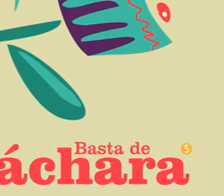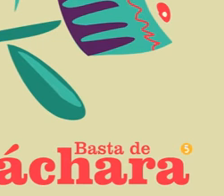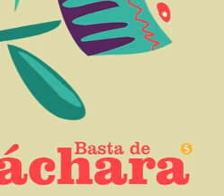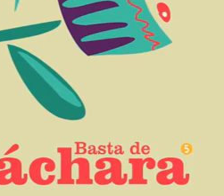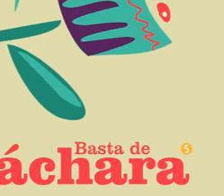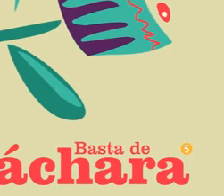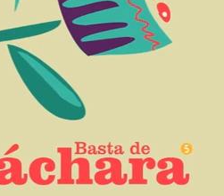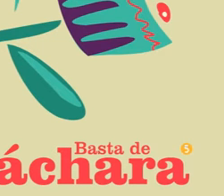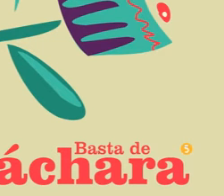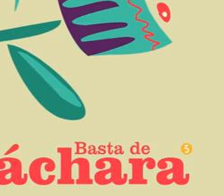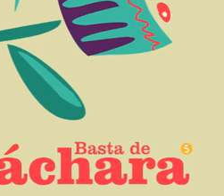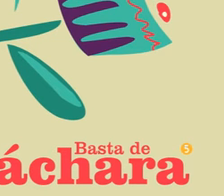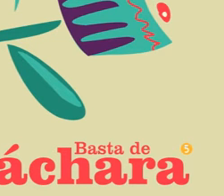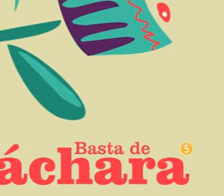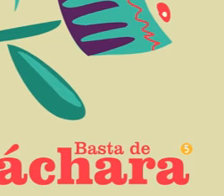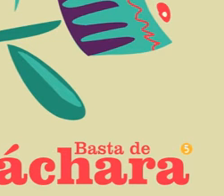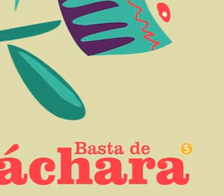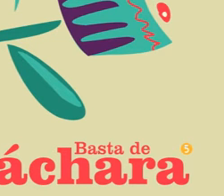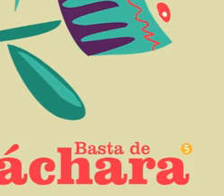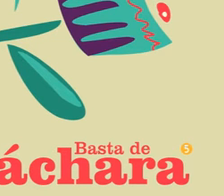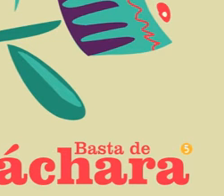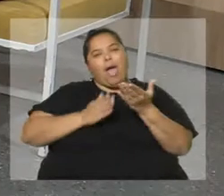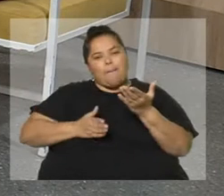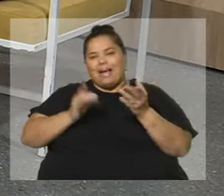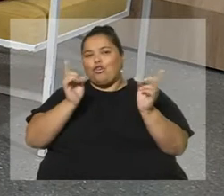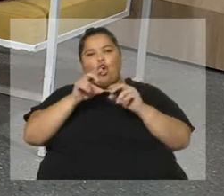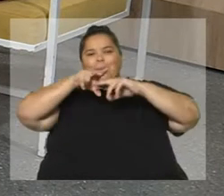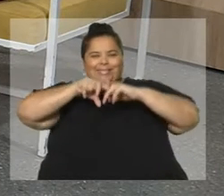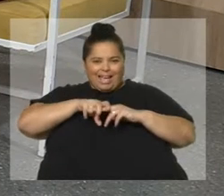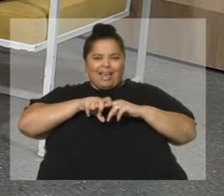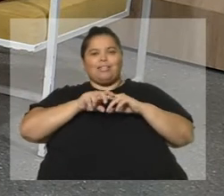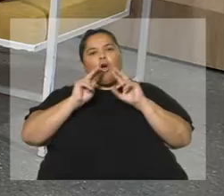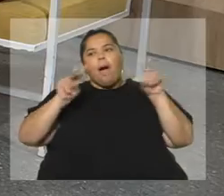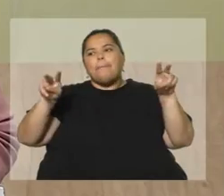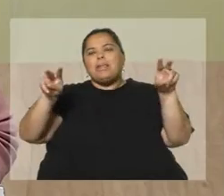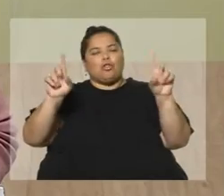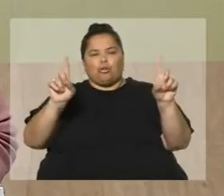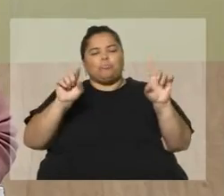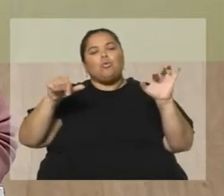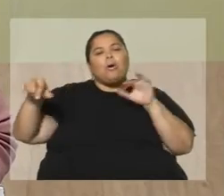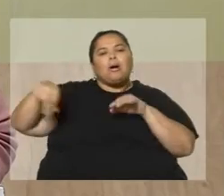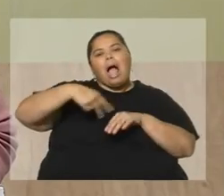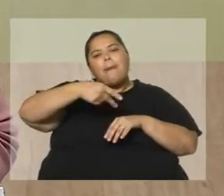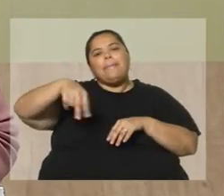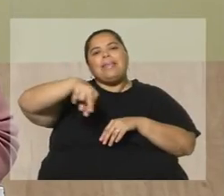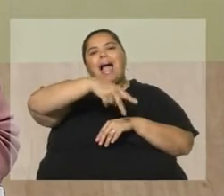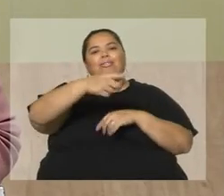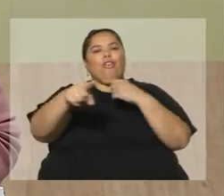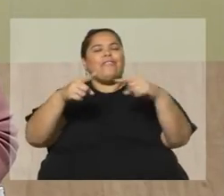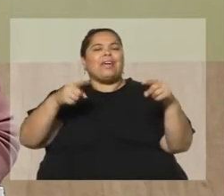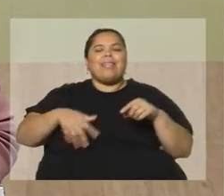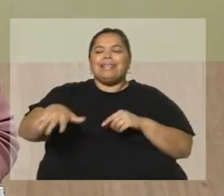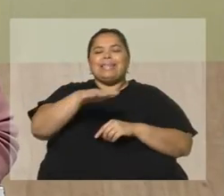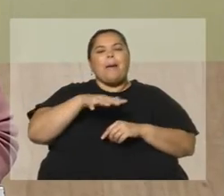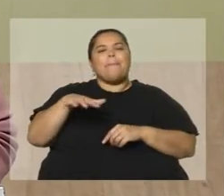donde uno llega, se sienta y mira, sino que tiene que ir recorriendo distintos espacios, siguiendo a los